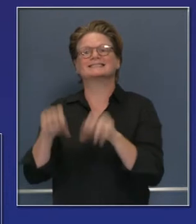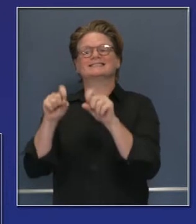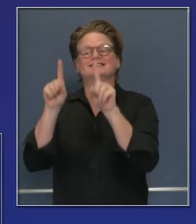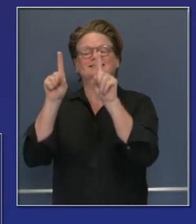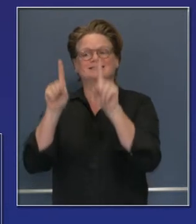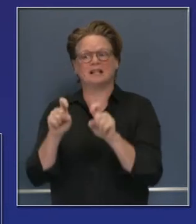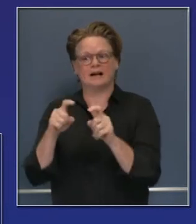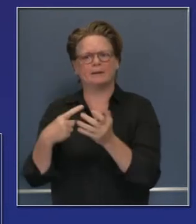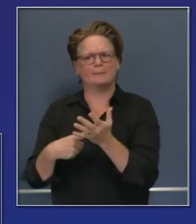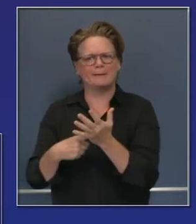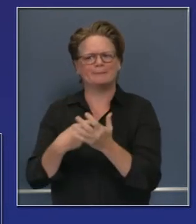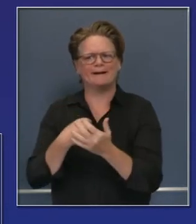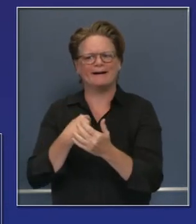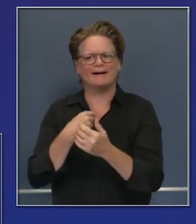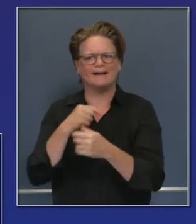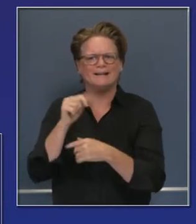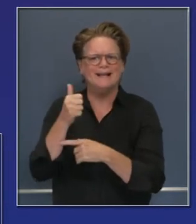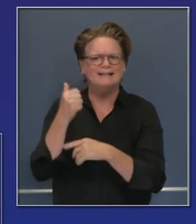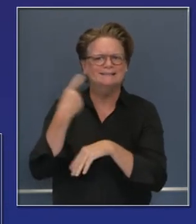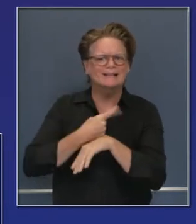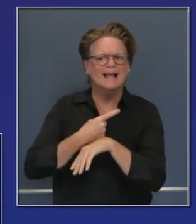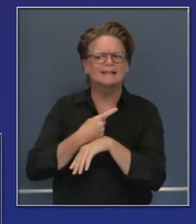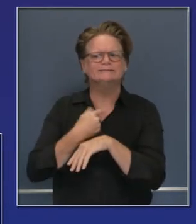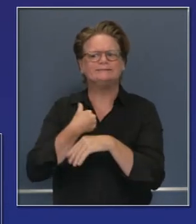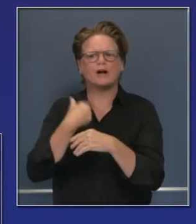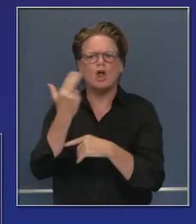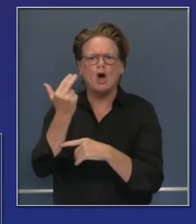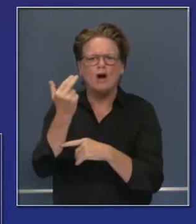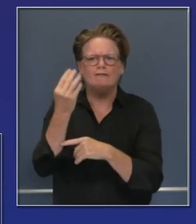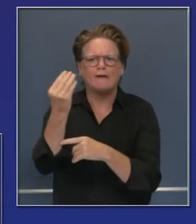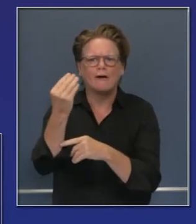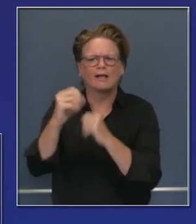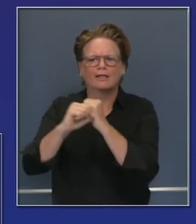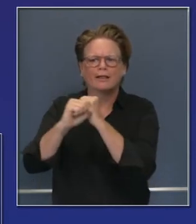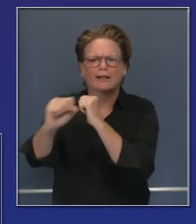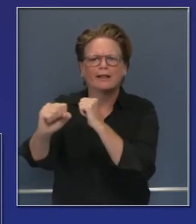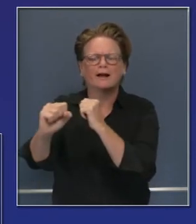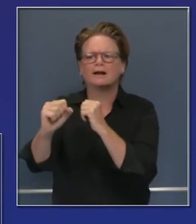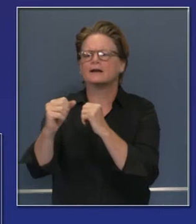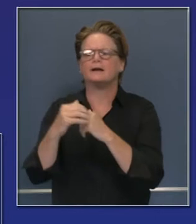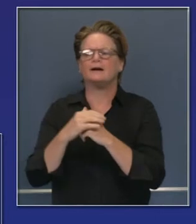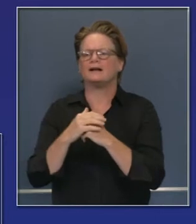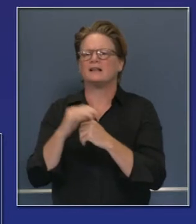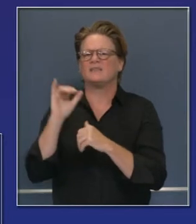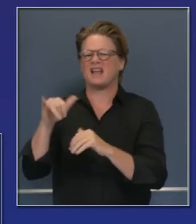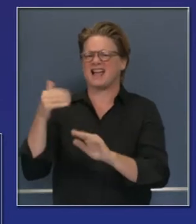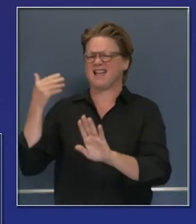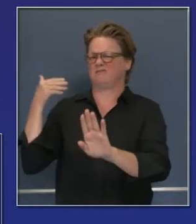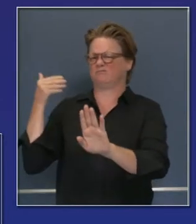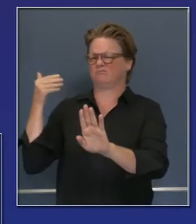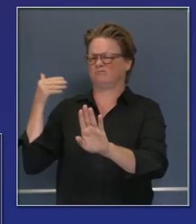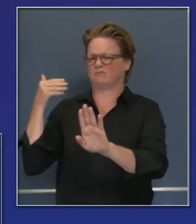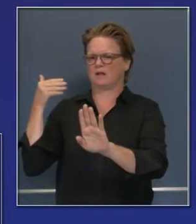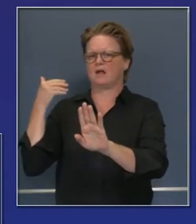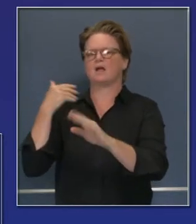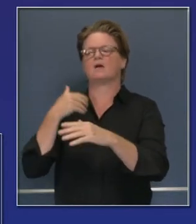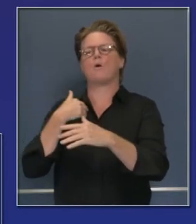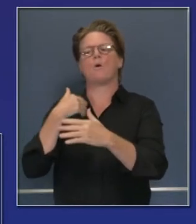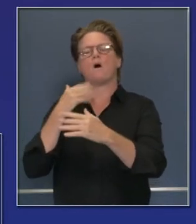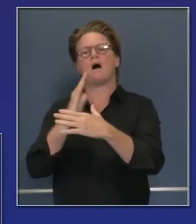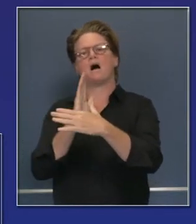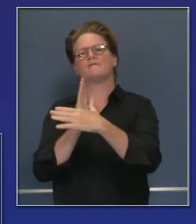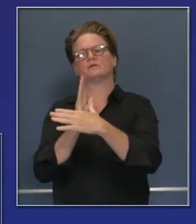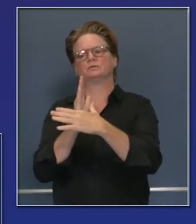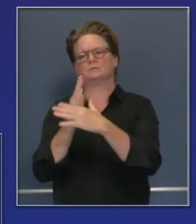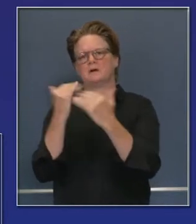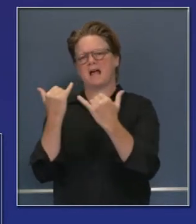ha sido hasta 10 días, en algunos casos 11, 12 o 13 días, hace unos cuantos meses. Y actualmente el promedio para obtener